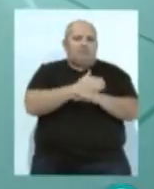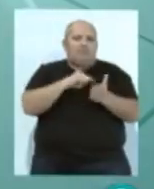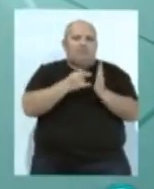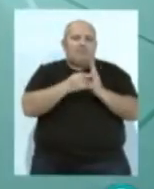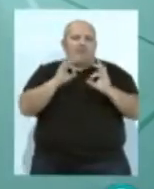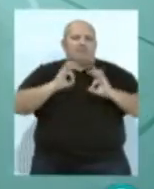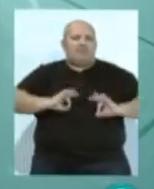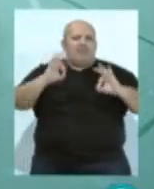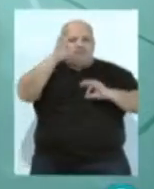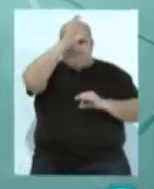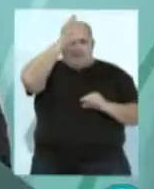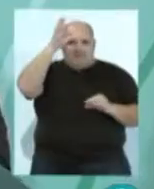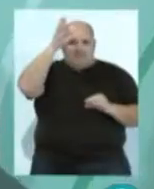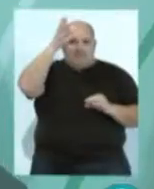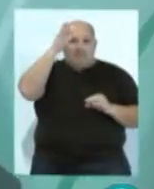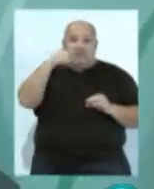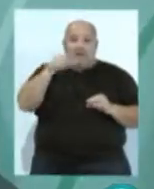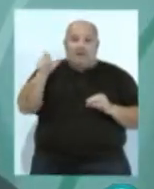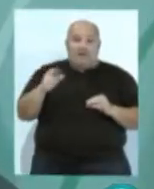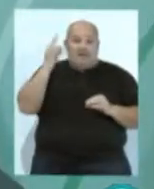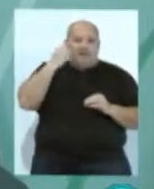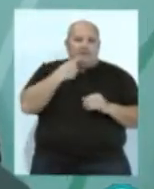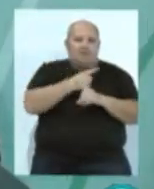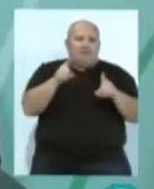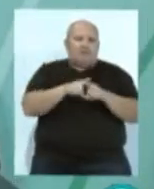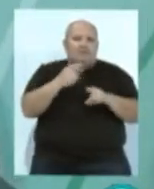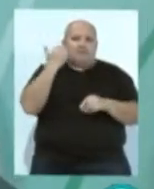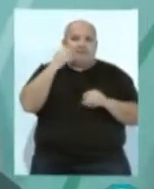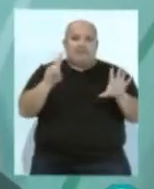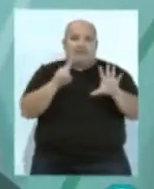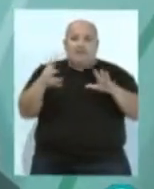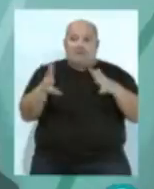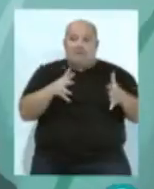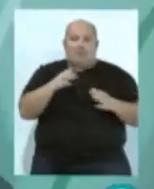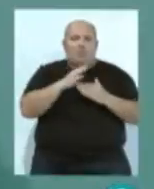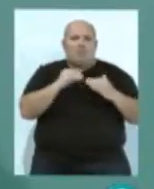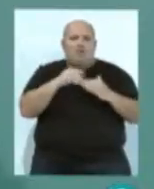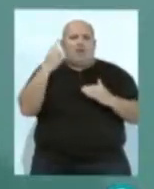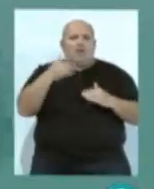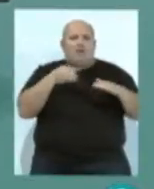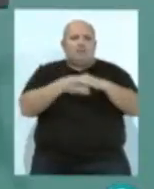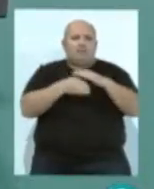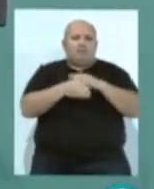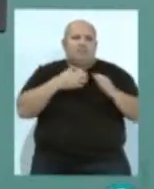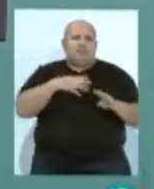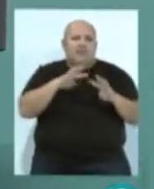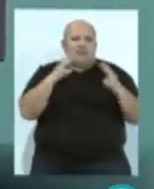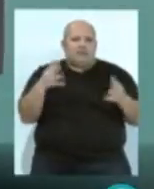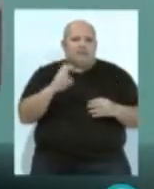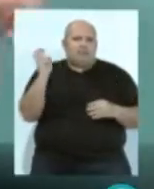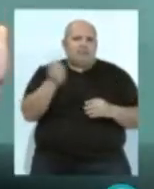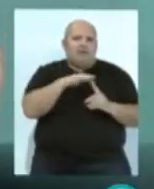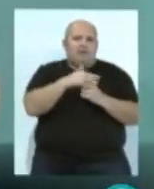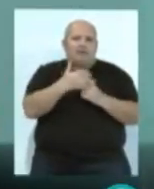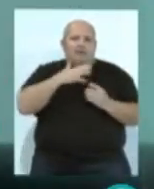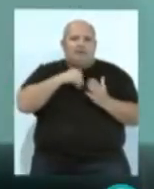del plan especial de verano. Ana Mestre ha apuntado además que desde el 6 de marzo los usuarios tienen acceso a través de Internet a la